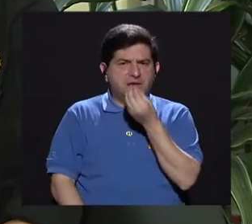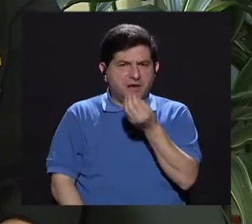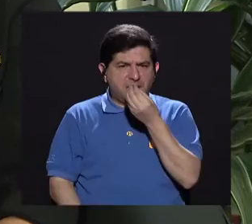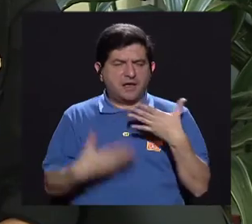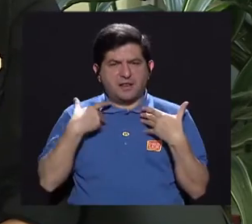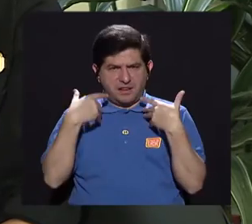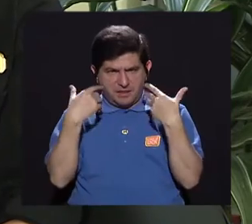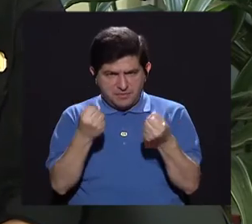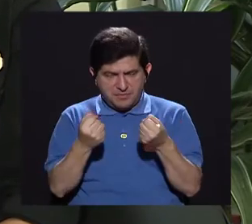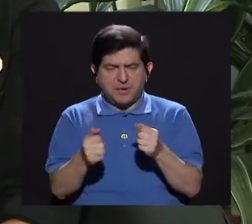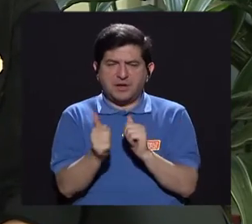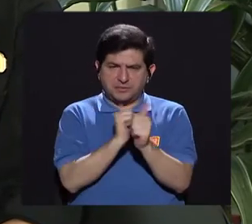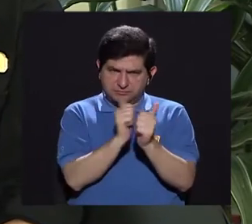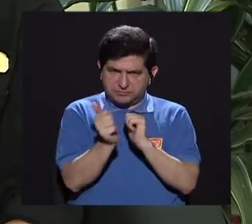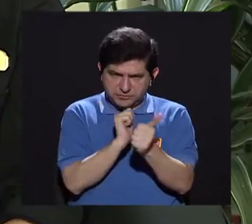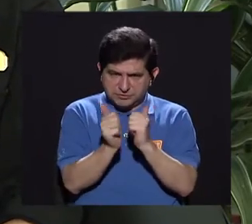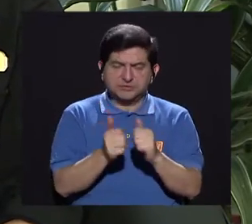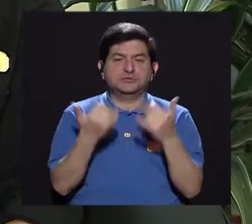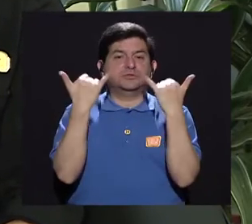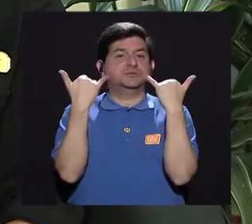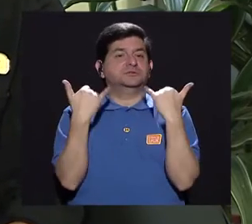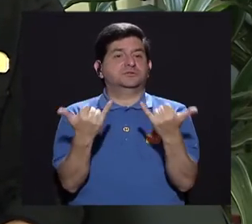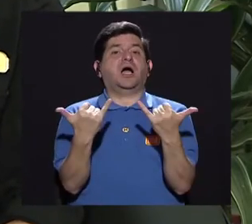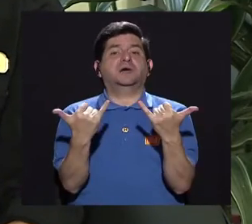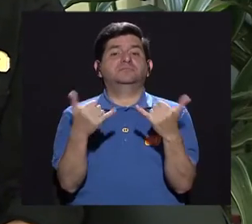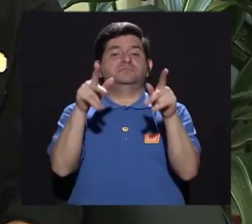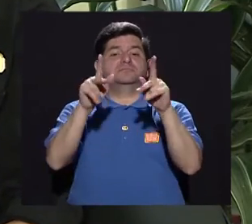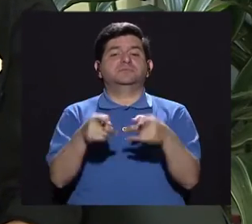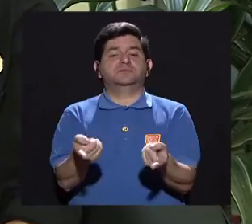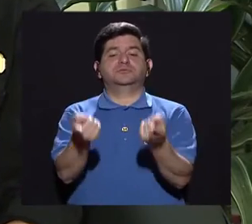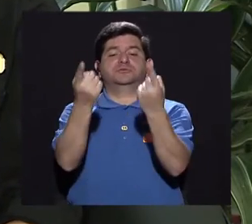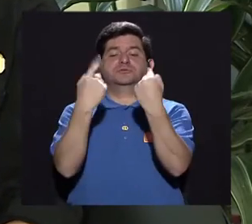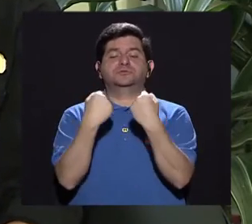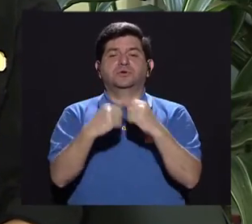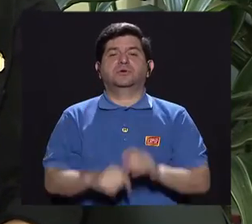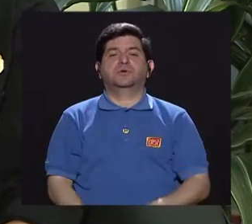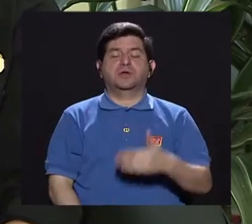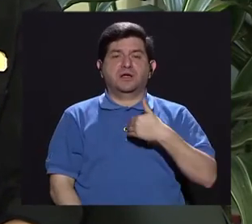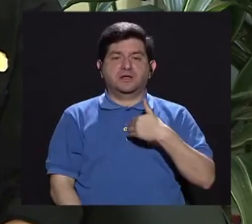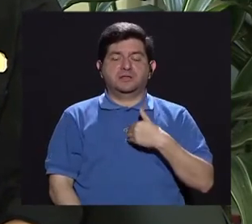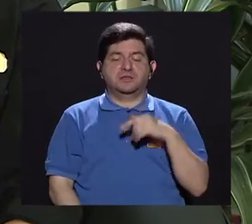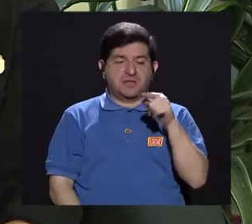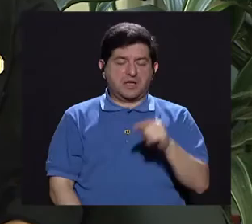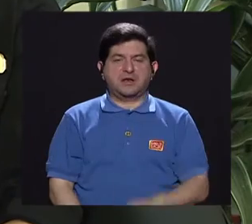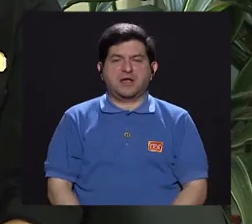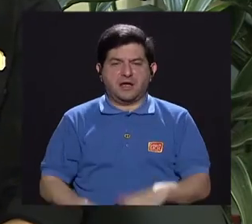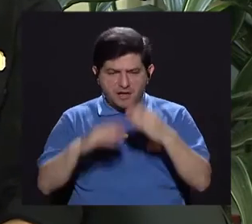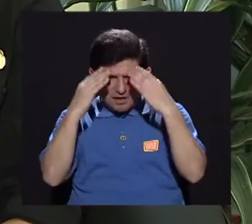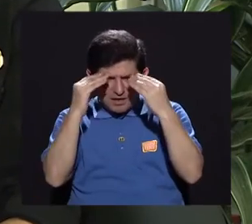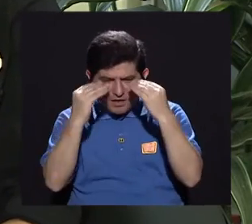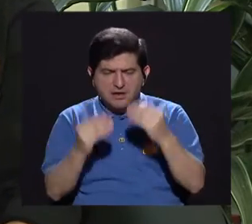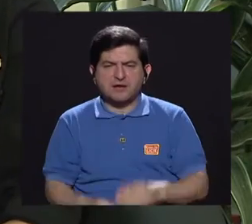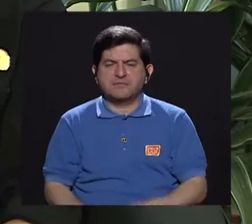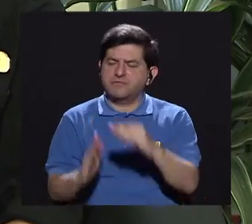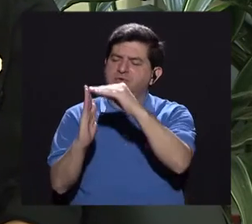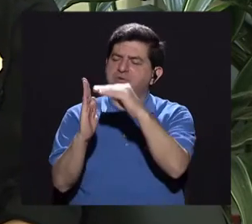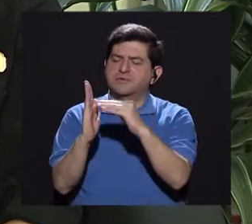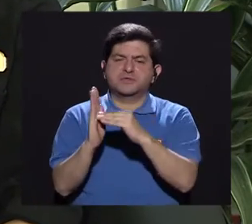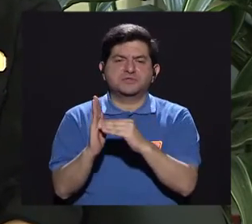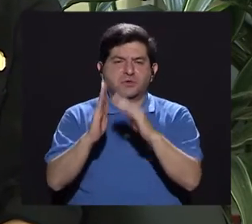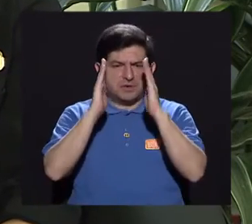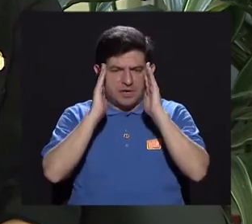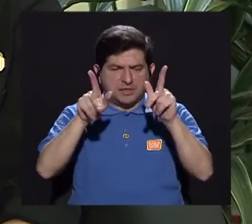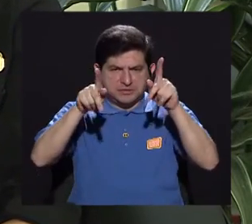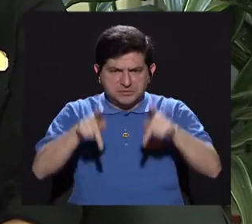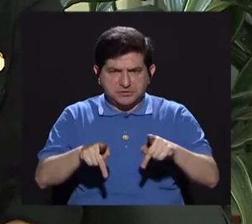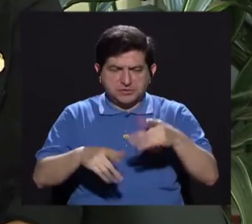alimentación saludable, ejercicio. Ya cuando ya nos llega el paciente, pues ya viene con sus signos vitales. Abordamos la consulta,